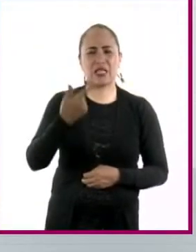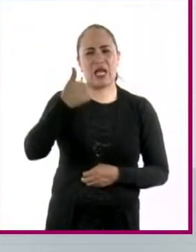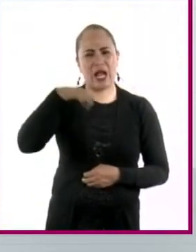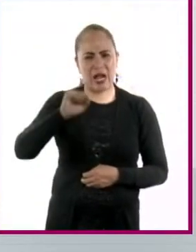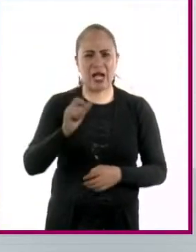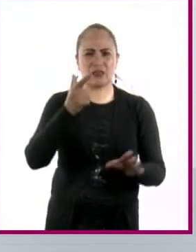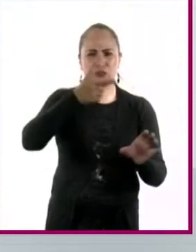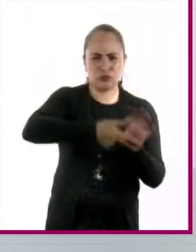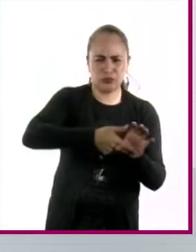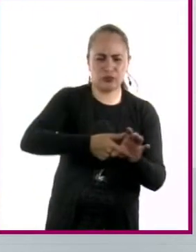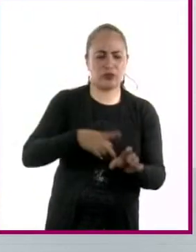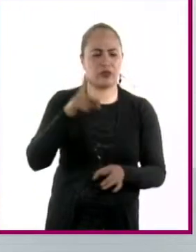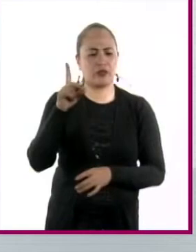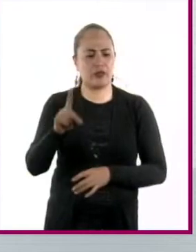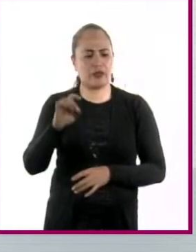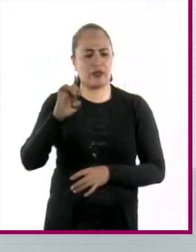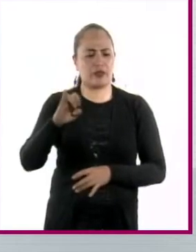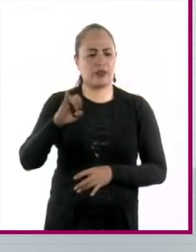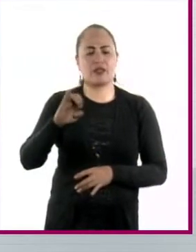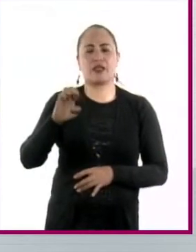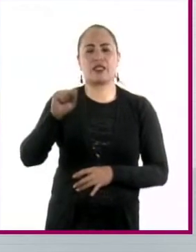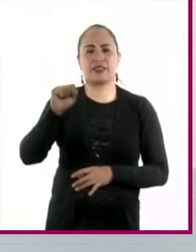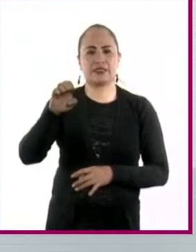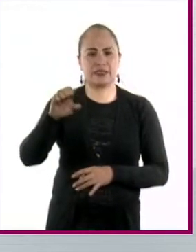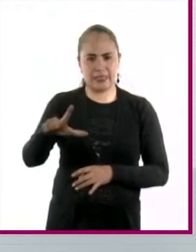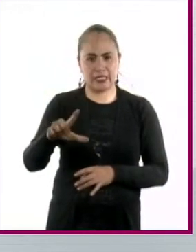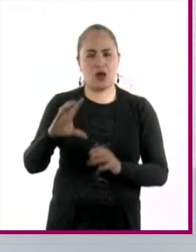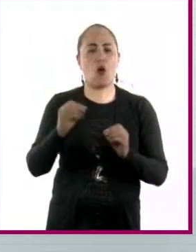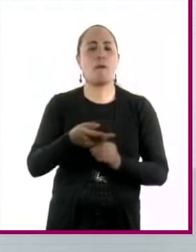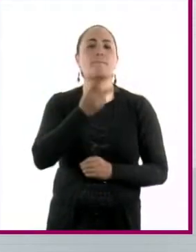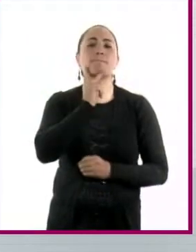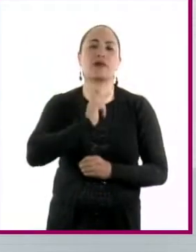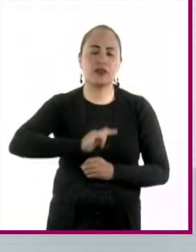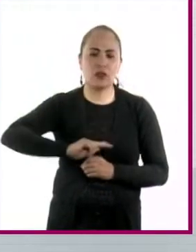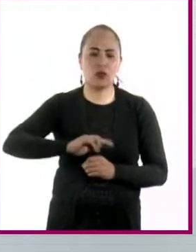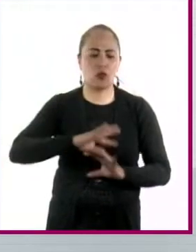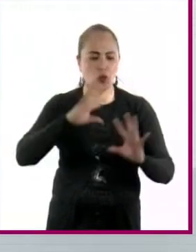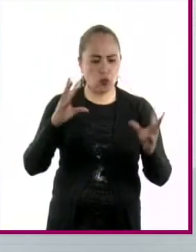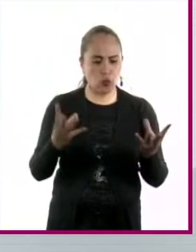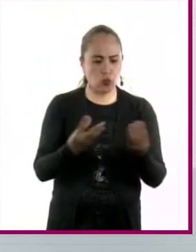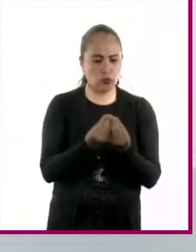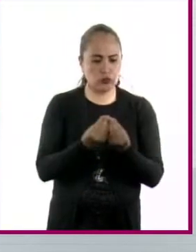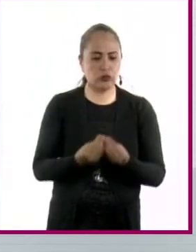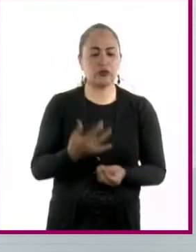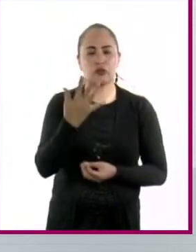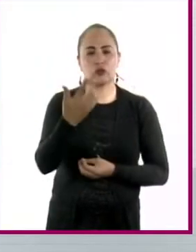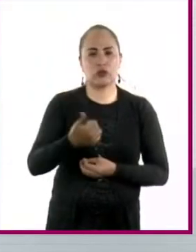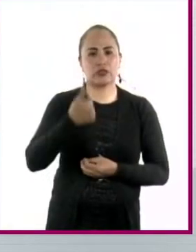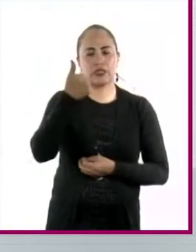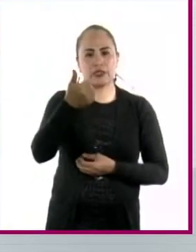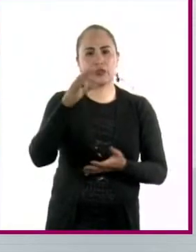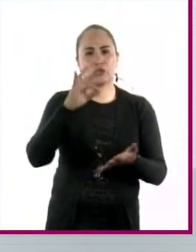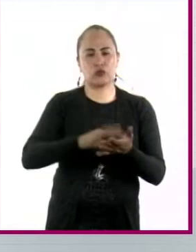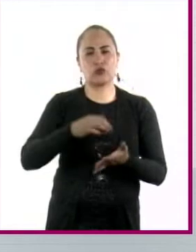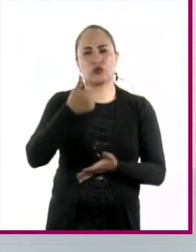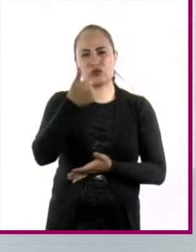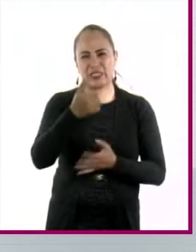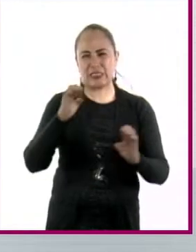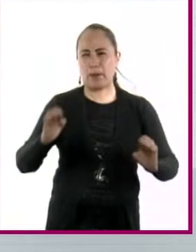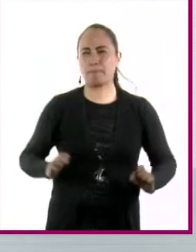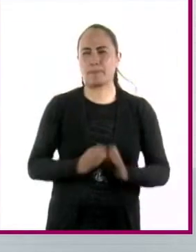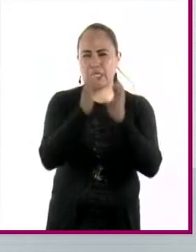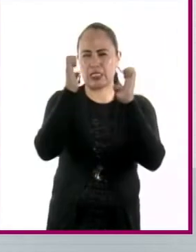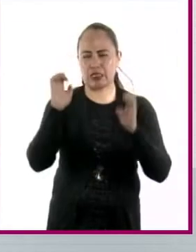el diésel y el petróleo crudo, los cuales sumaron el 56.6% de las cantigencias ambientales